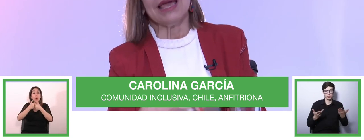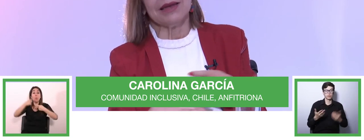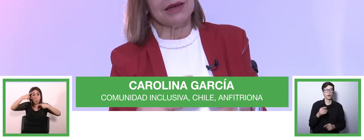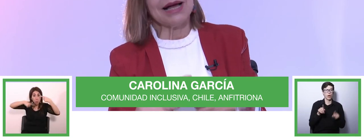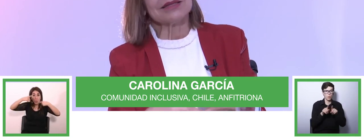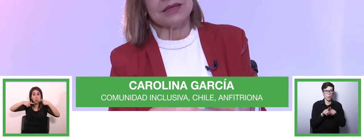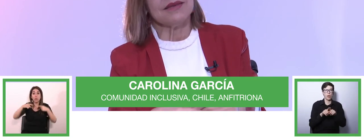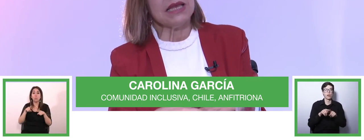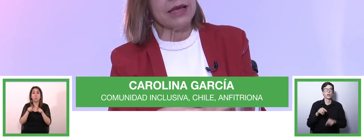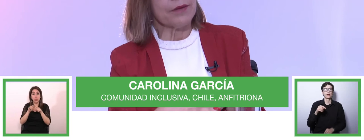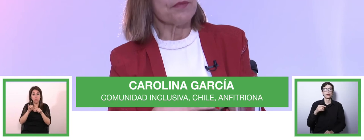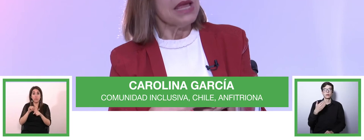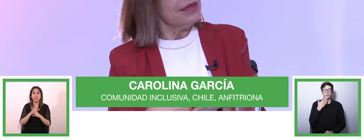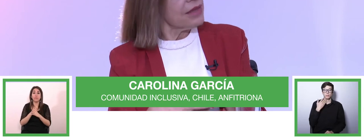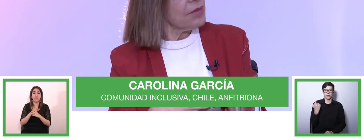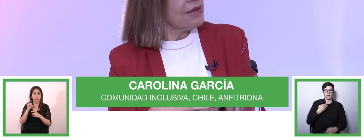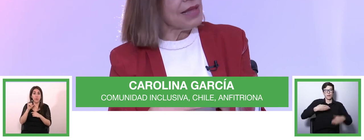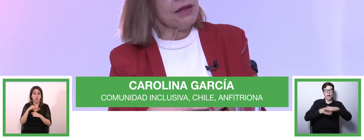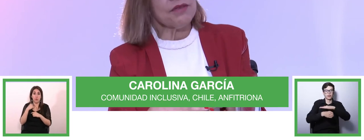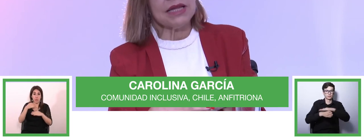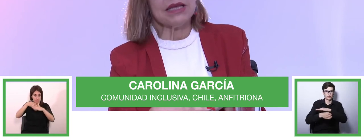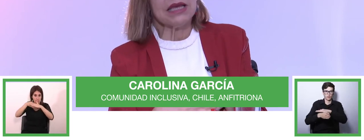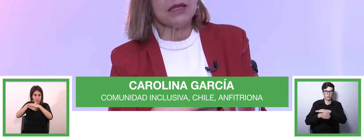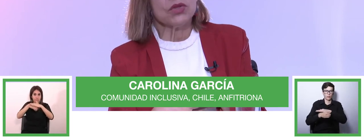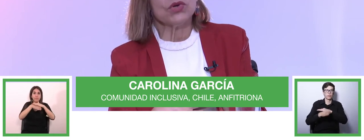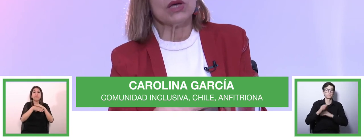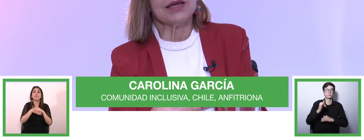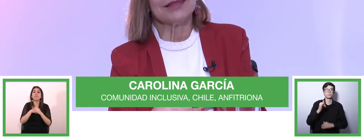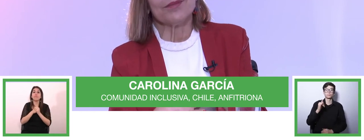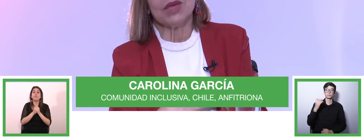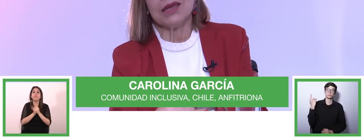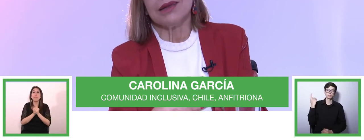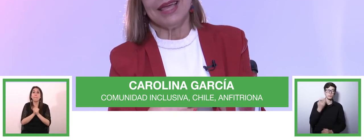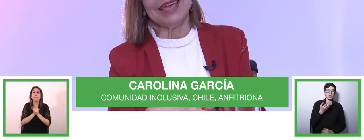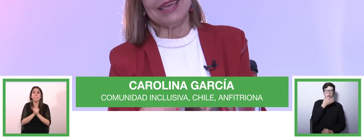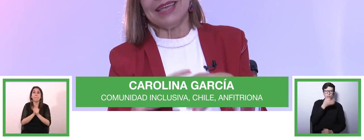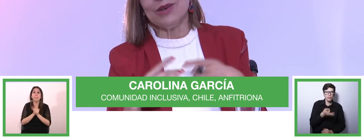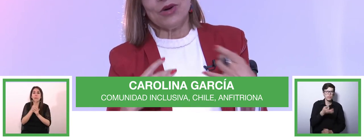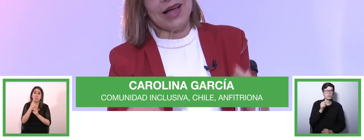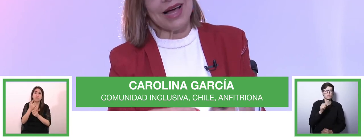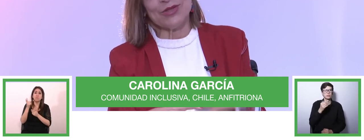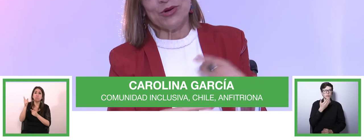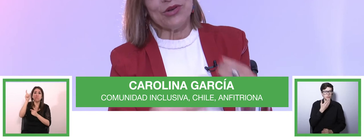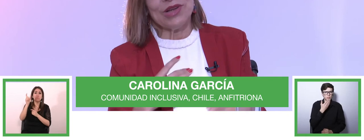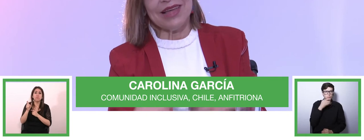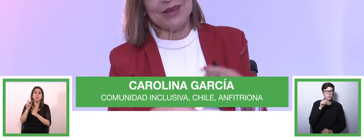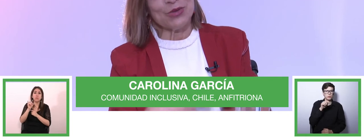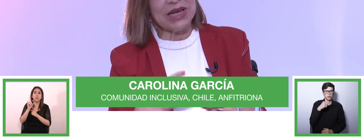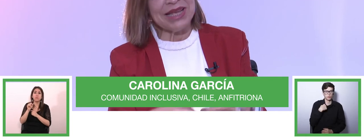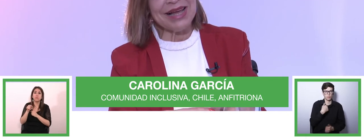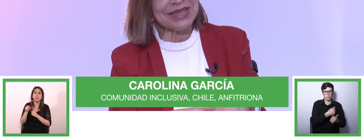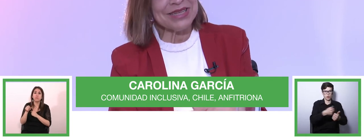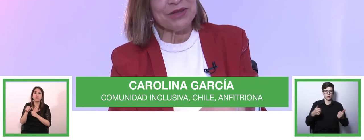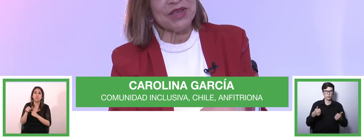en accesibilidad y él también hablaba fíjate que esto también irnos a todo la